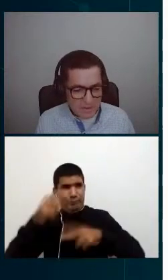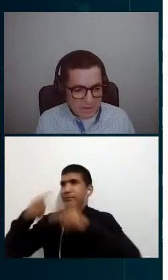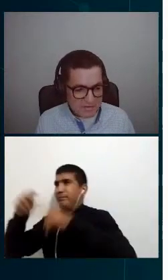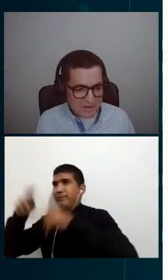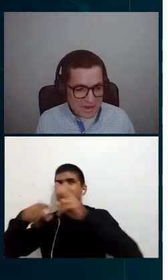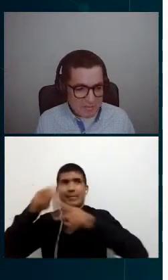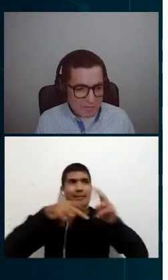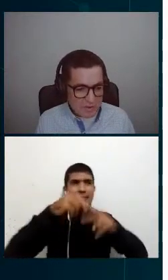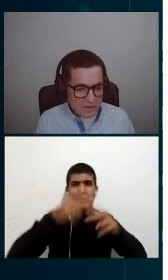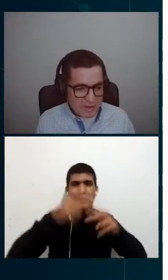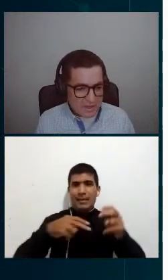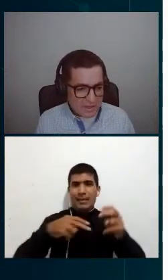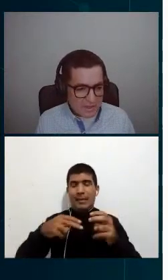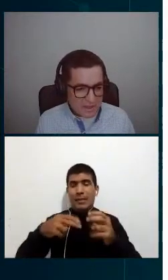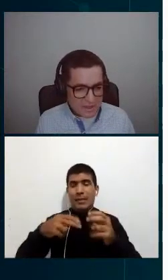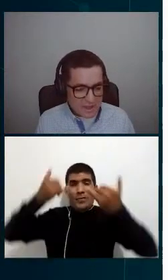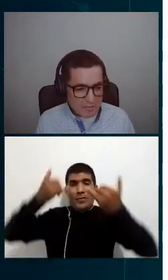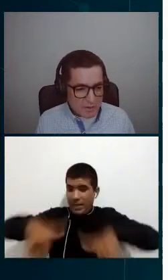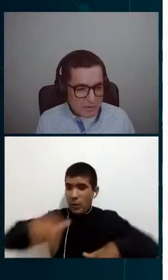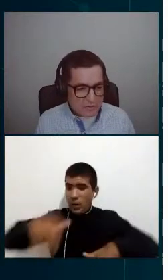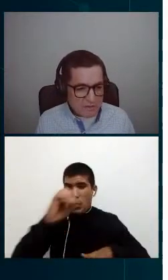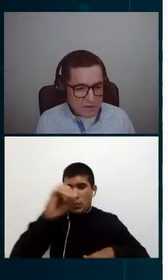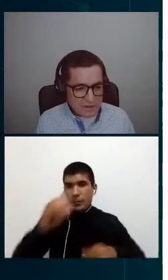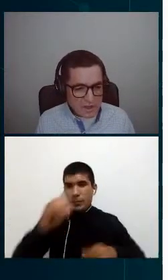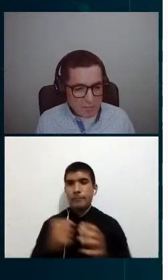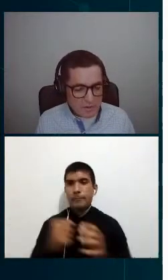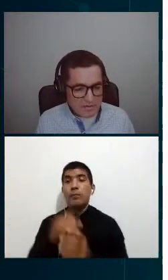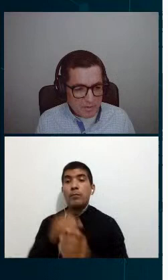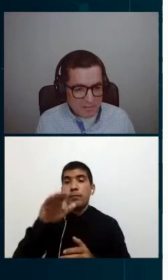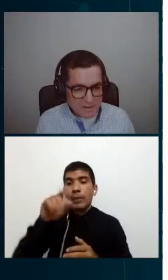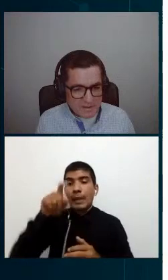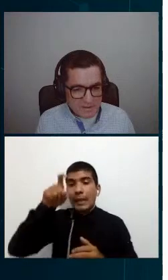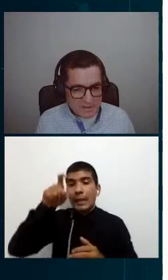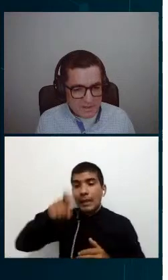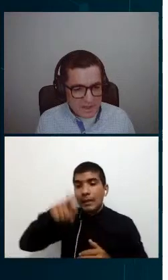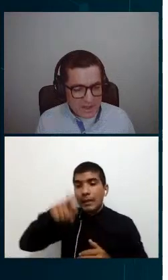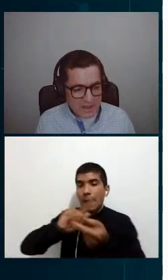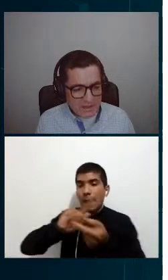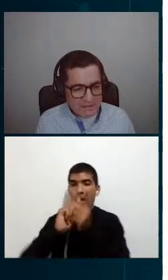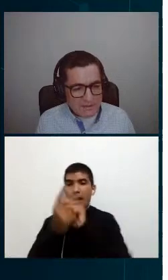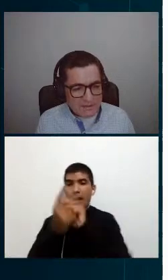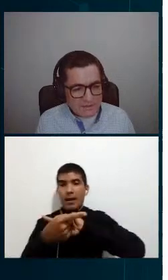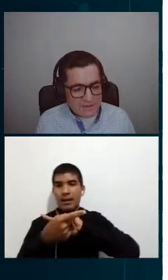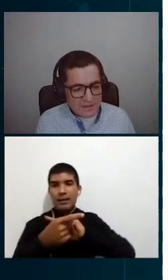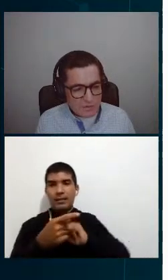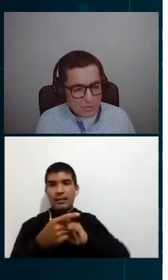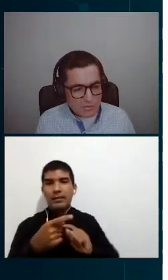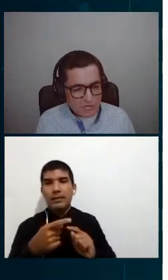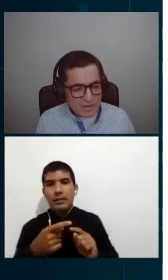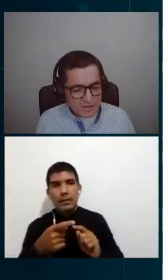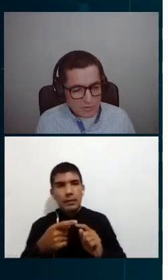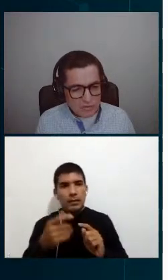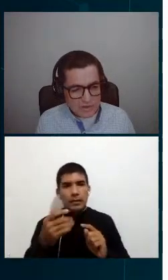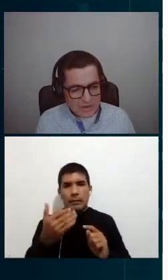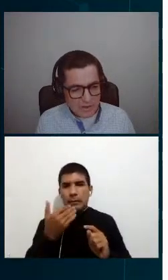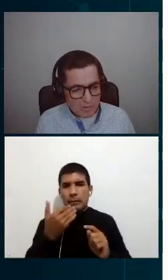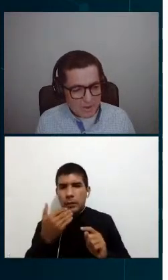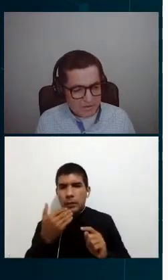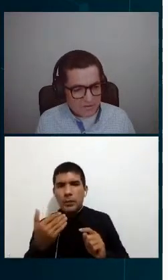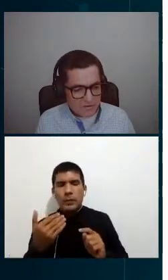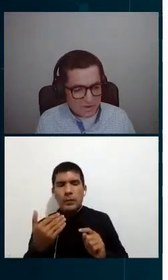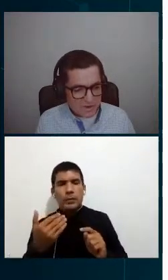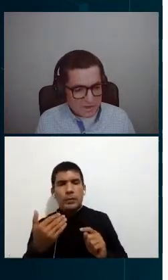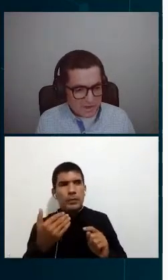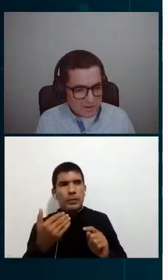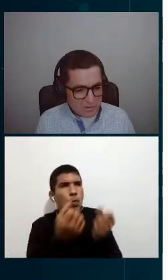cambios de medidores, porque el proyecto estaba orientado principalmente a clientes de industria y